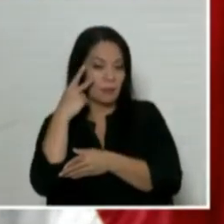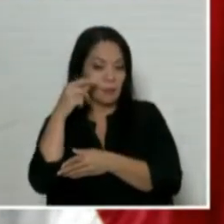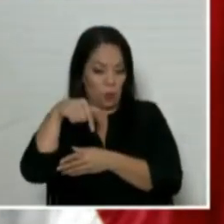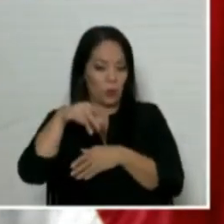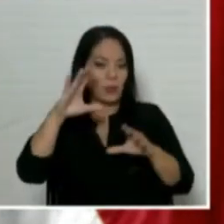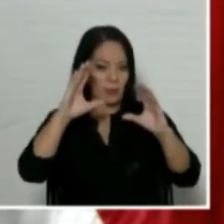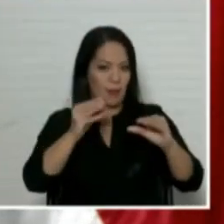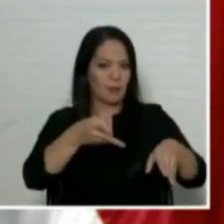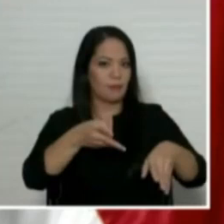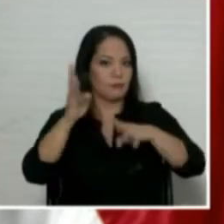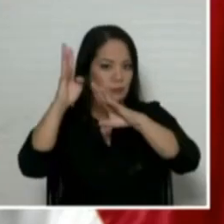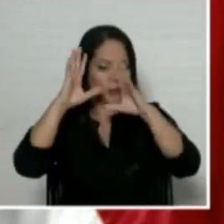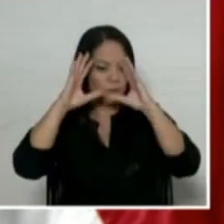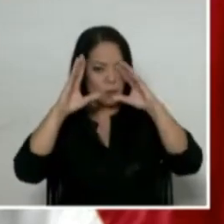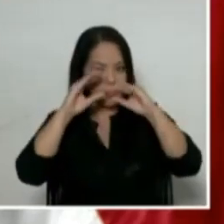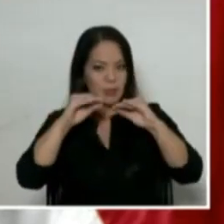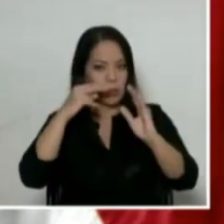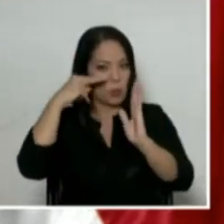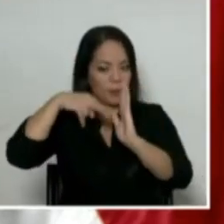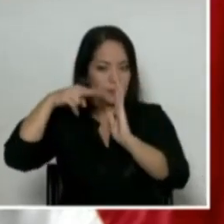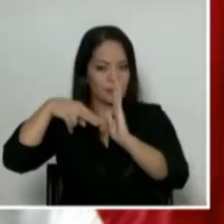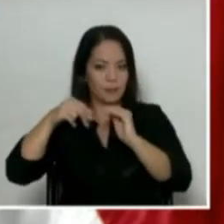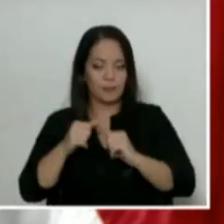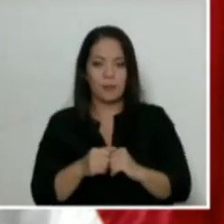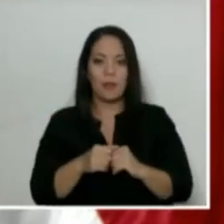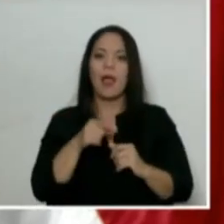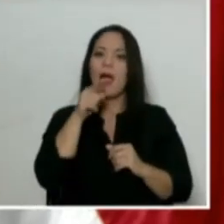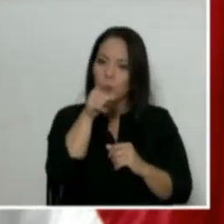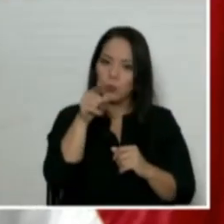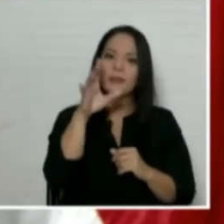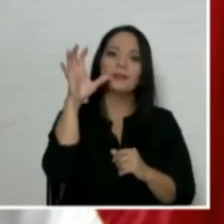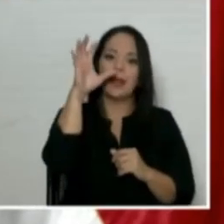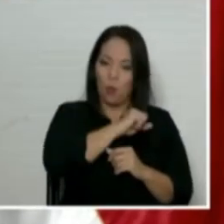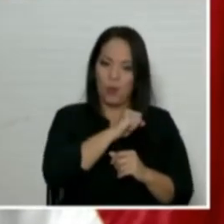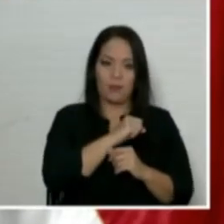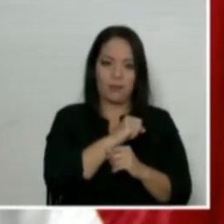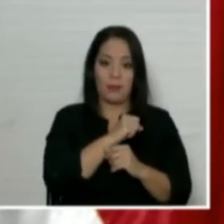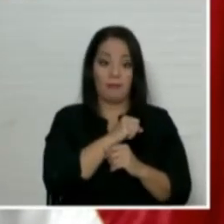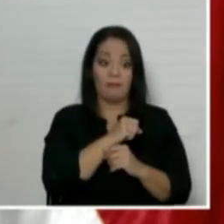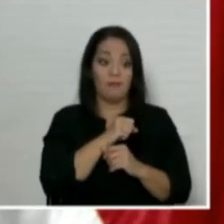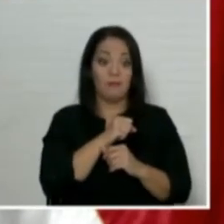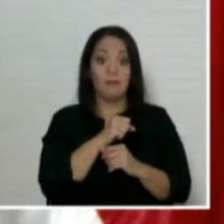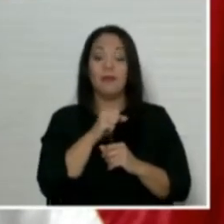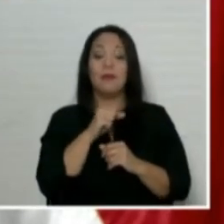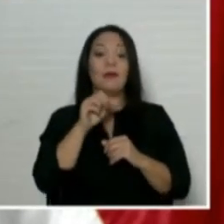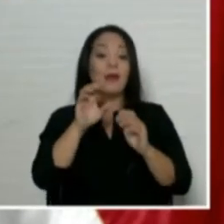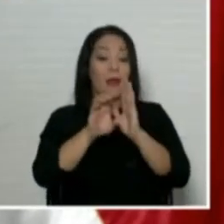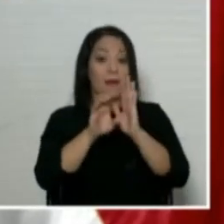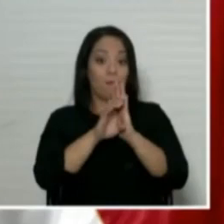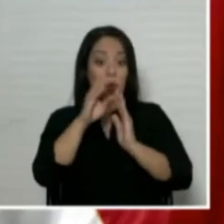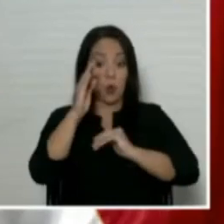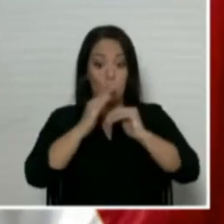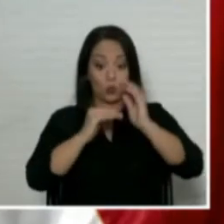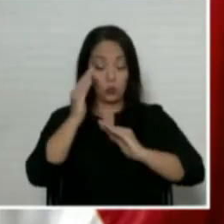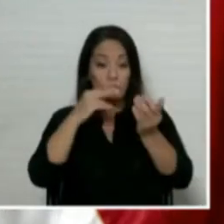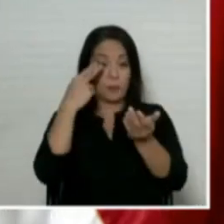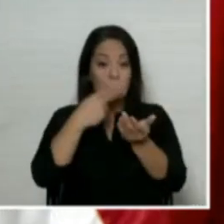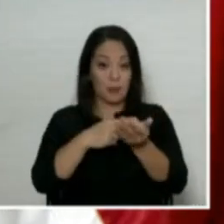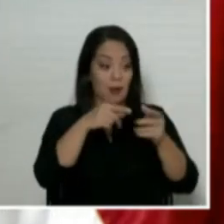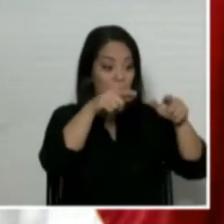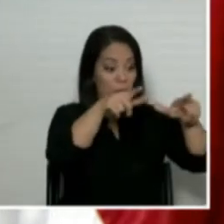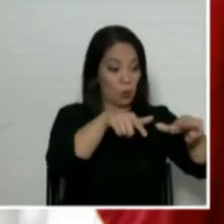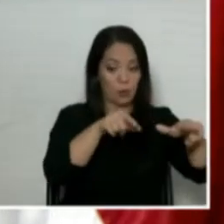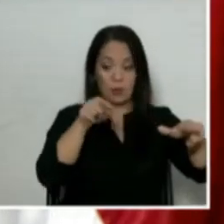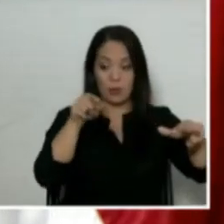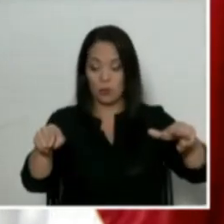tarde, que sería una irresponsabilidad enorme construir un hospital